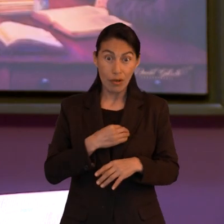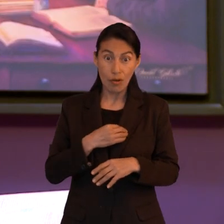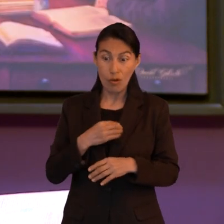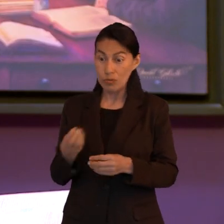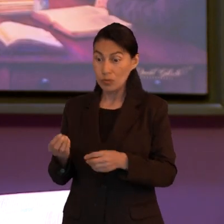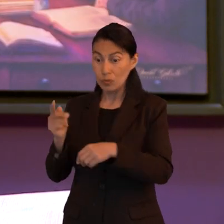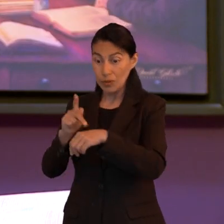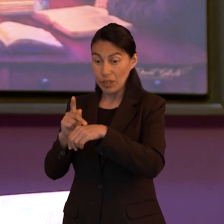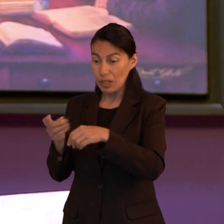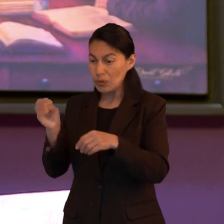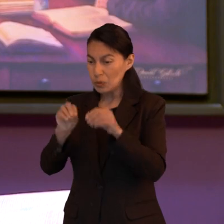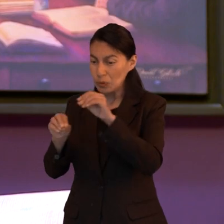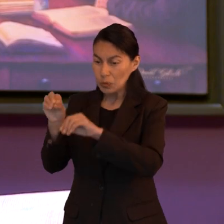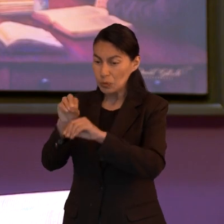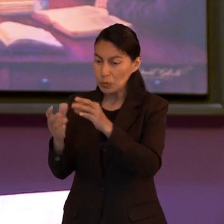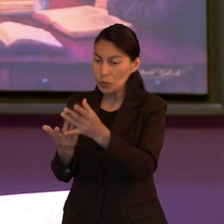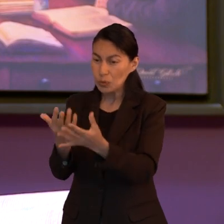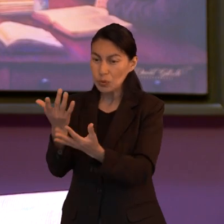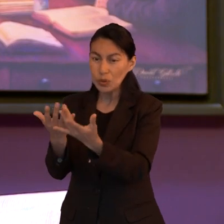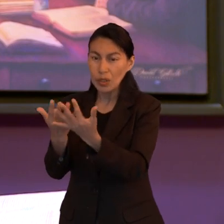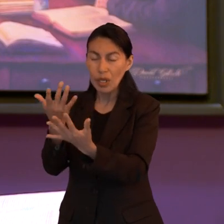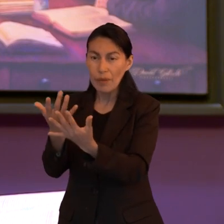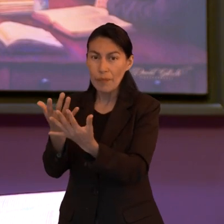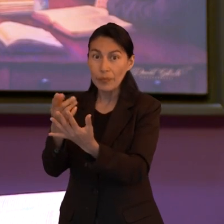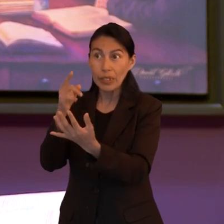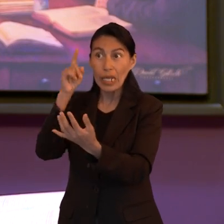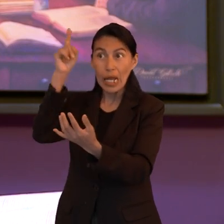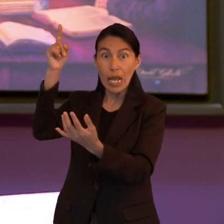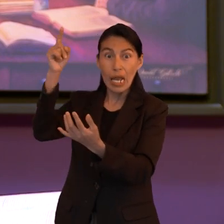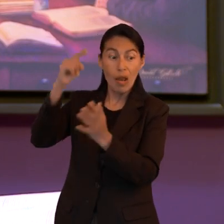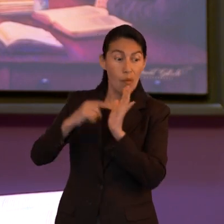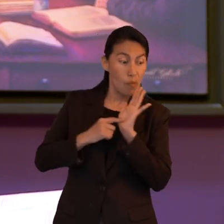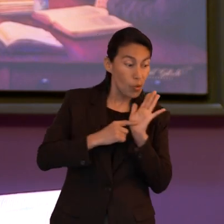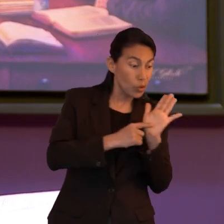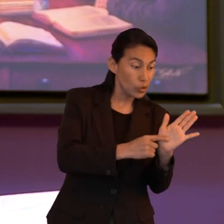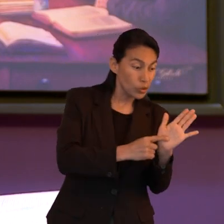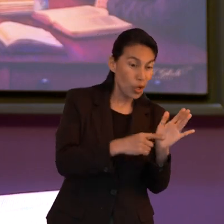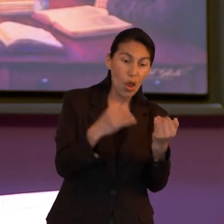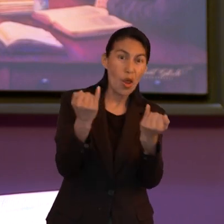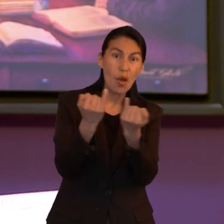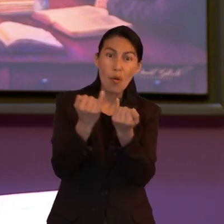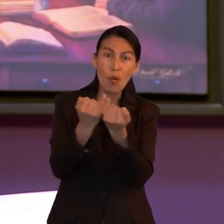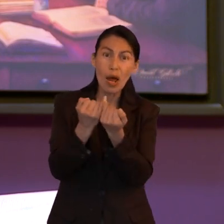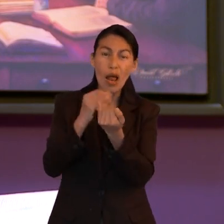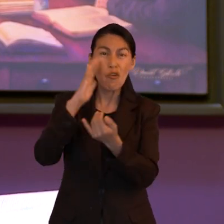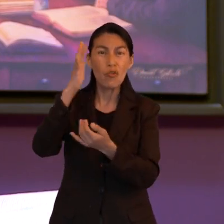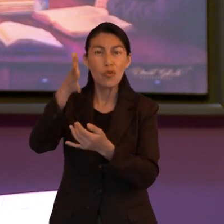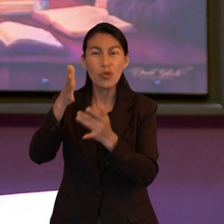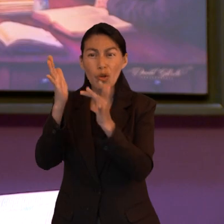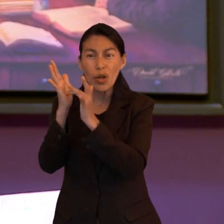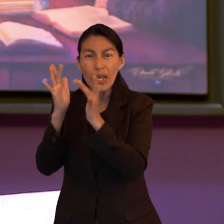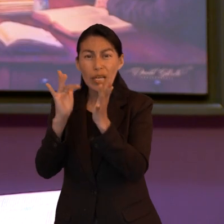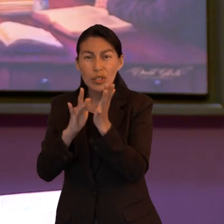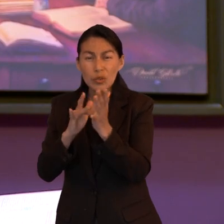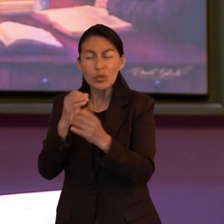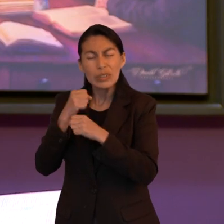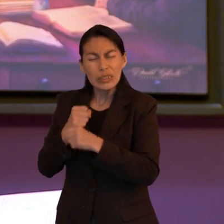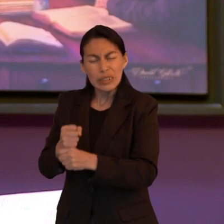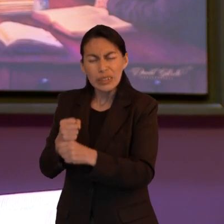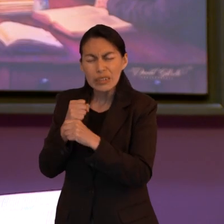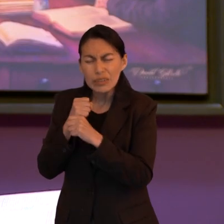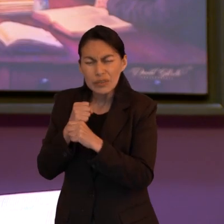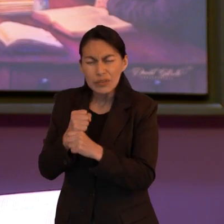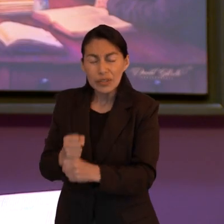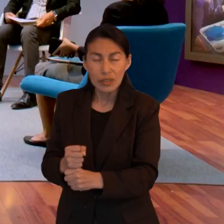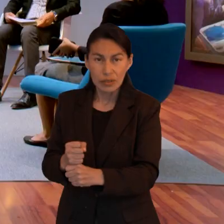en el sacrificio de su hijo que Dios le estaba enseñando lo que iba a pasar con Jesús. Entonces